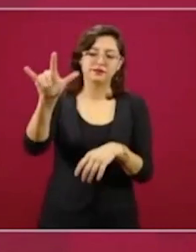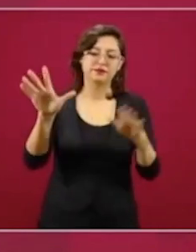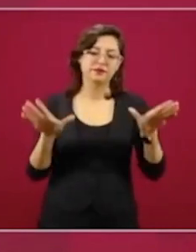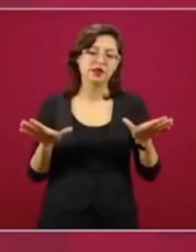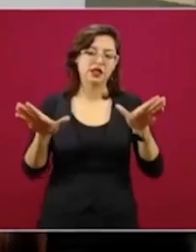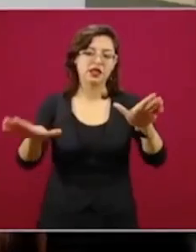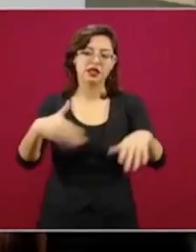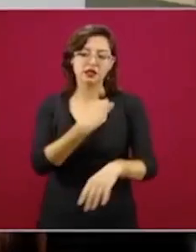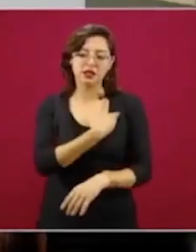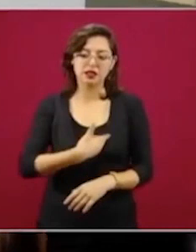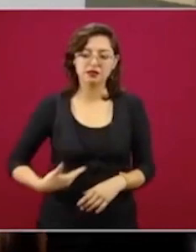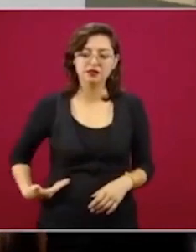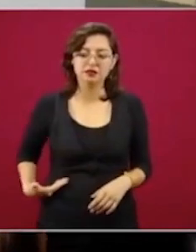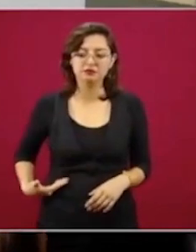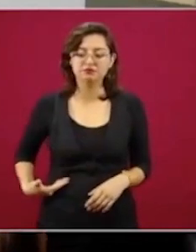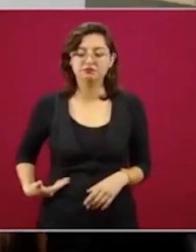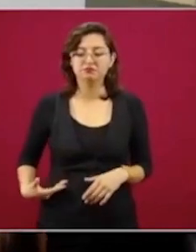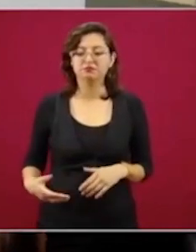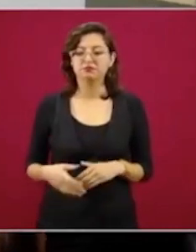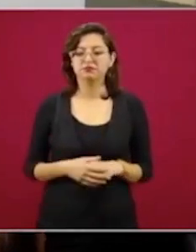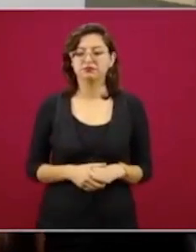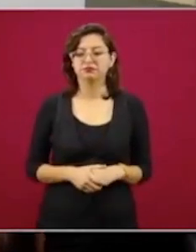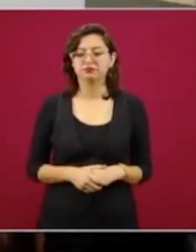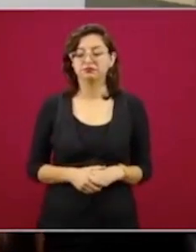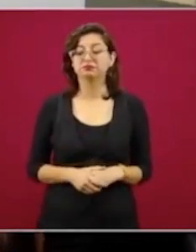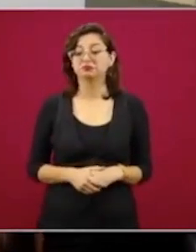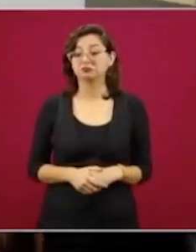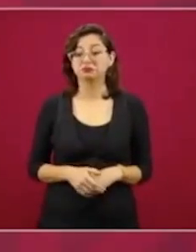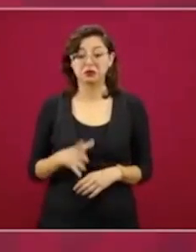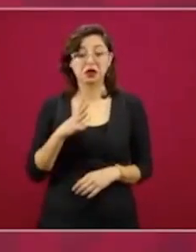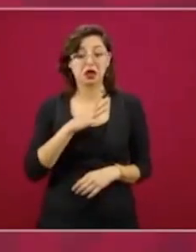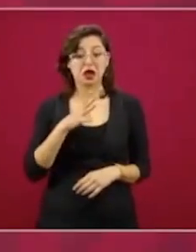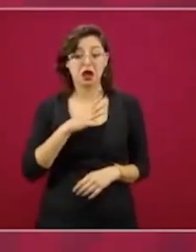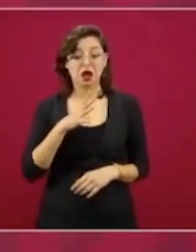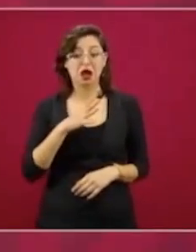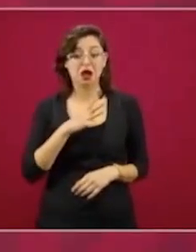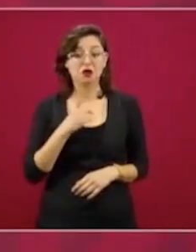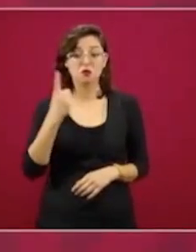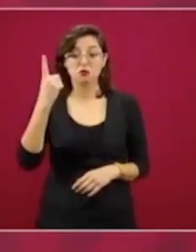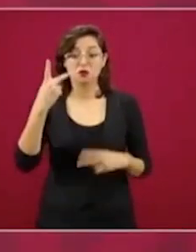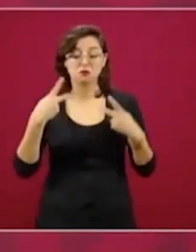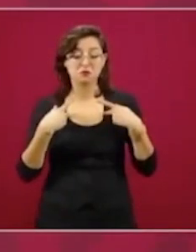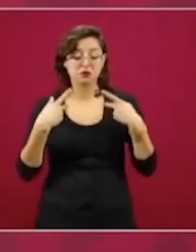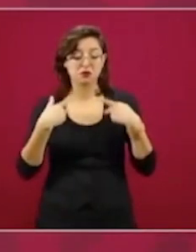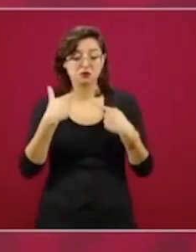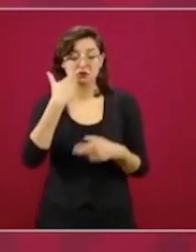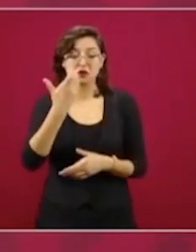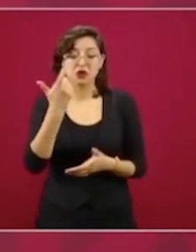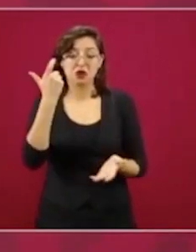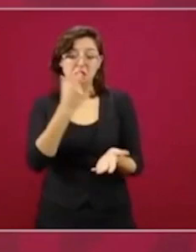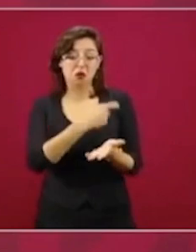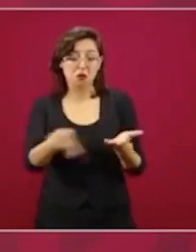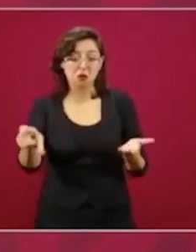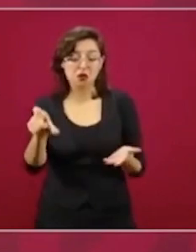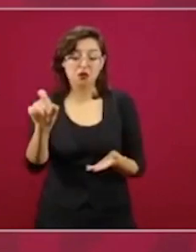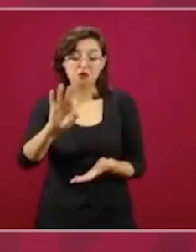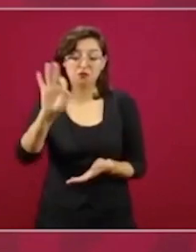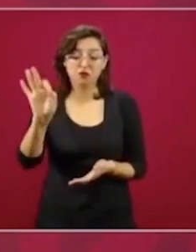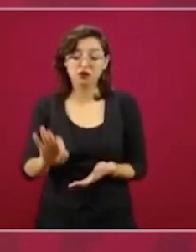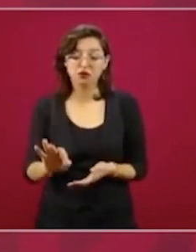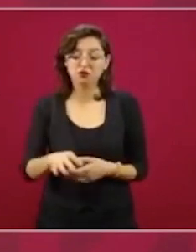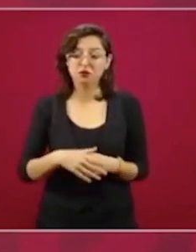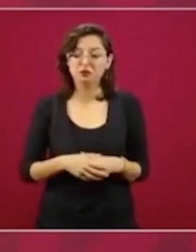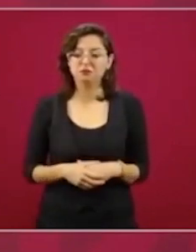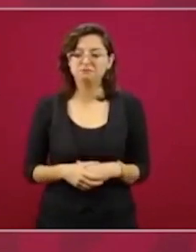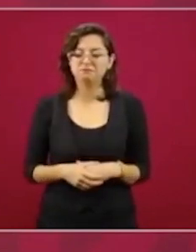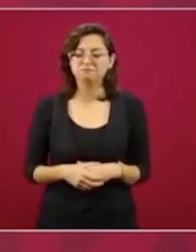Hay una oferta de compra, pero de todas maneras el avión se